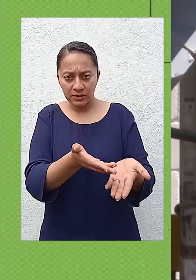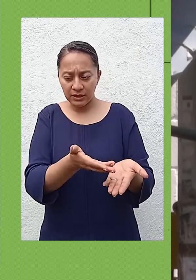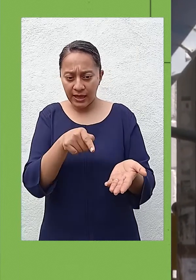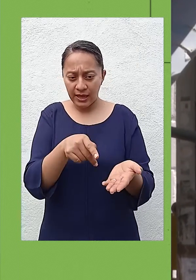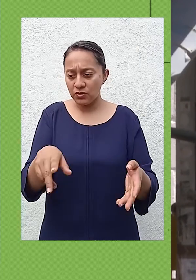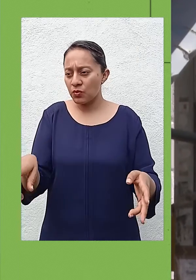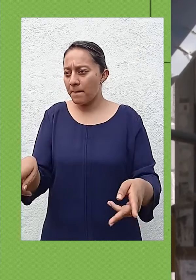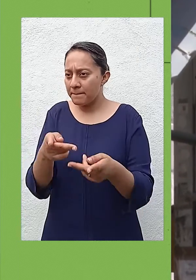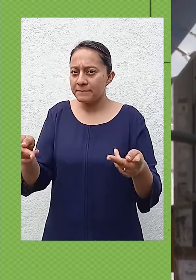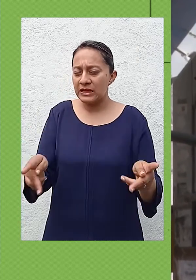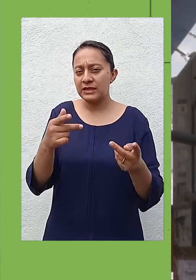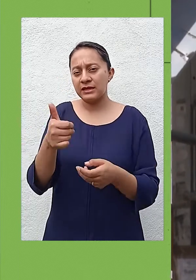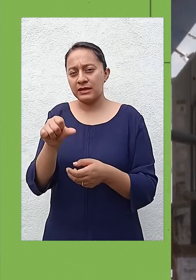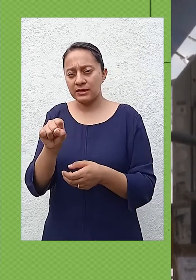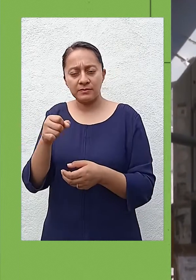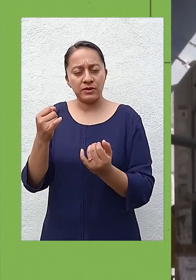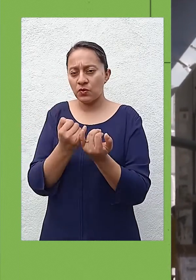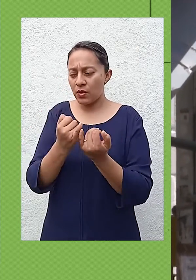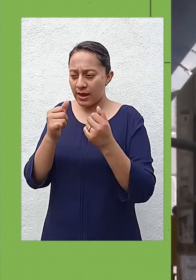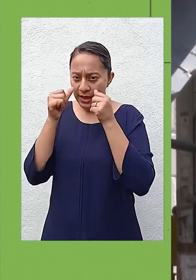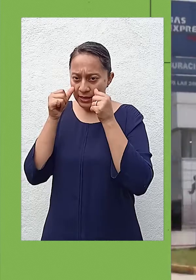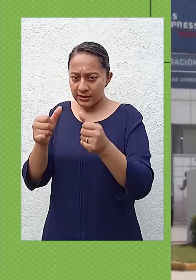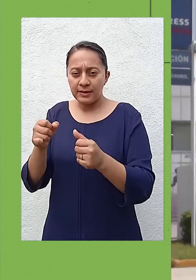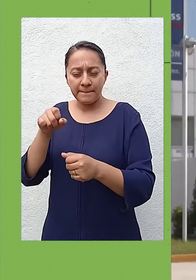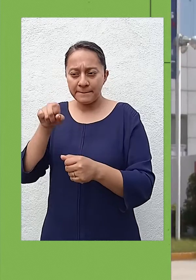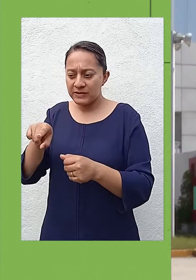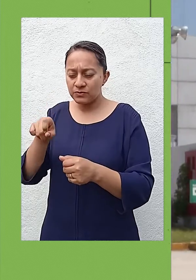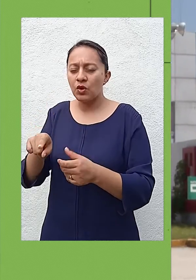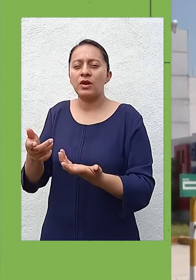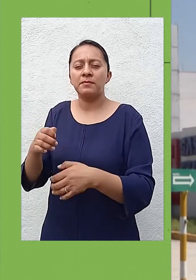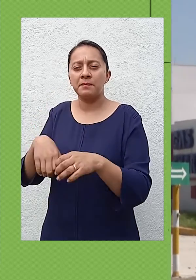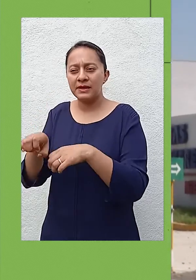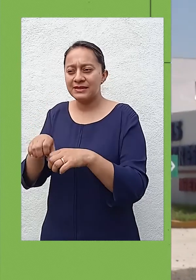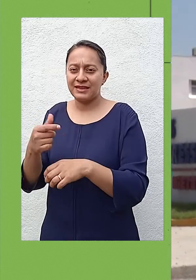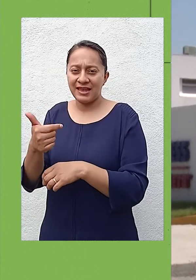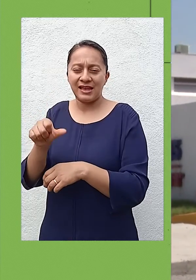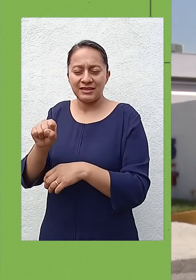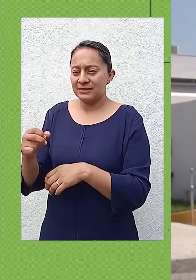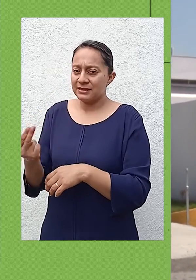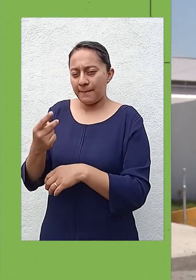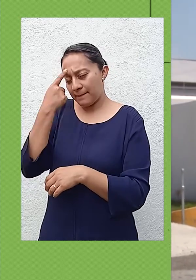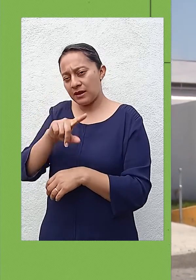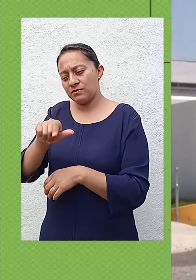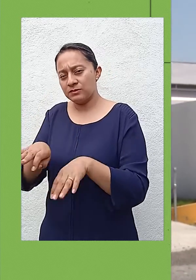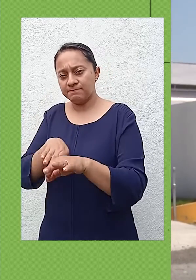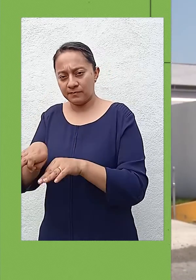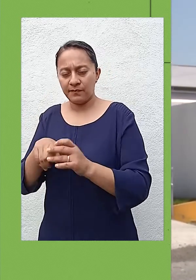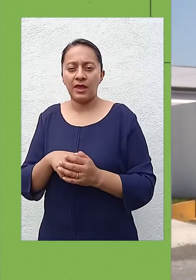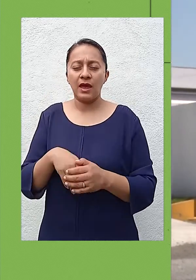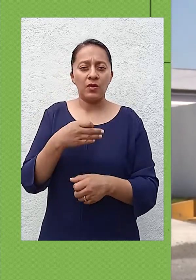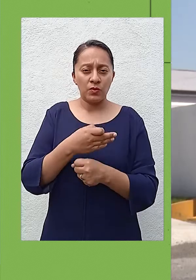comercializar el gas, pero también se está atendiendo a los socios que dependen de este insumo para su operatividad y hasta el momento